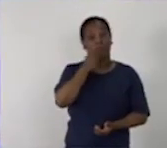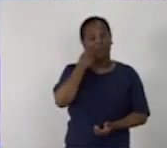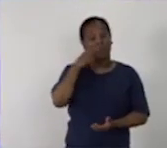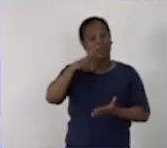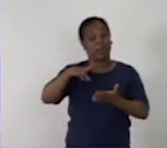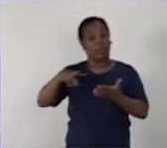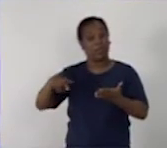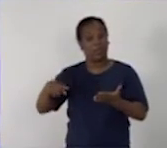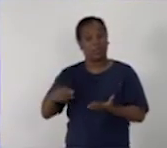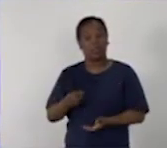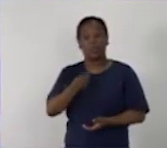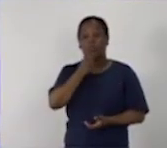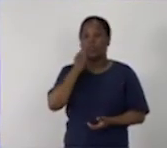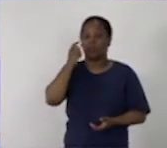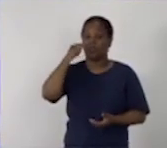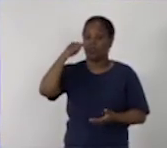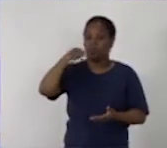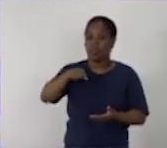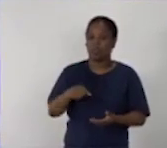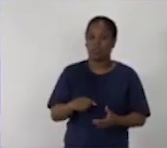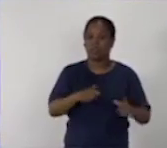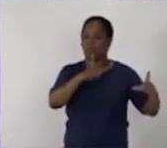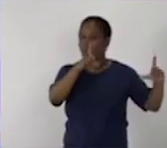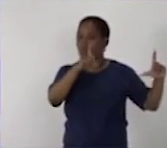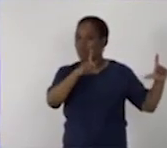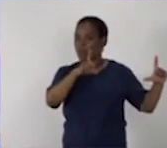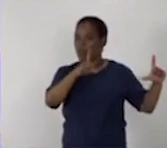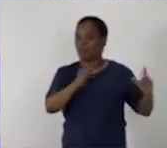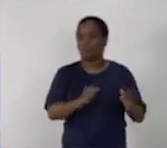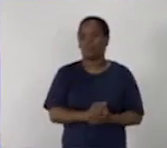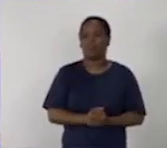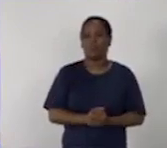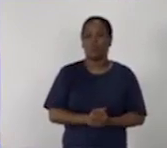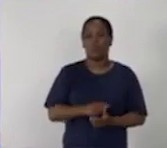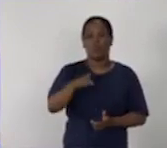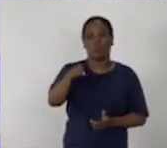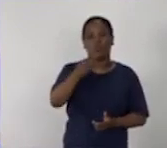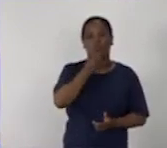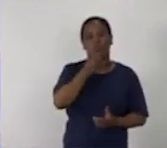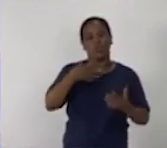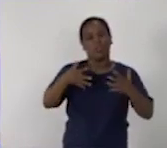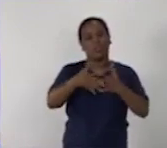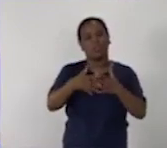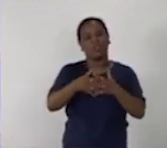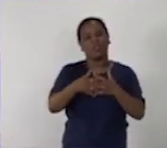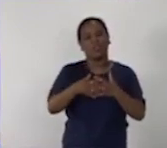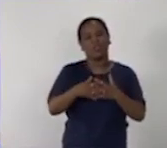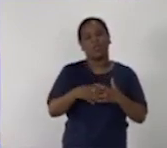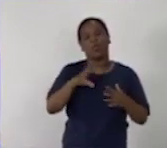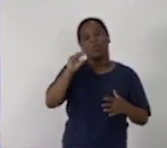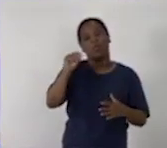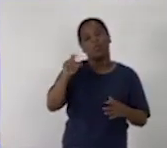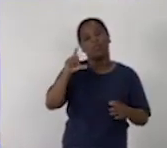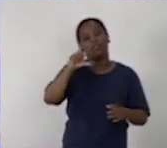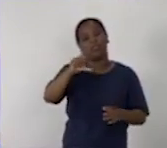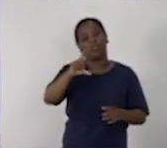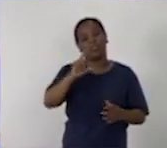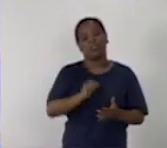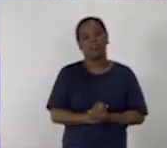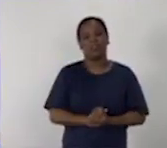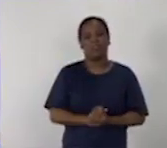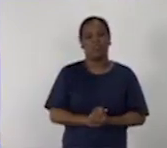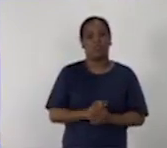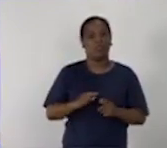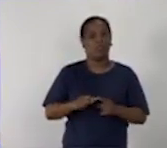Si están observando en el libro, se fijarán en que al texto lo acompaña una ilustración que ustedes pueden asociar